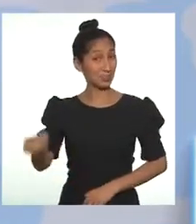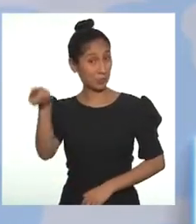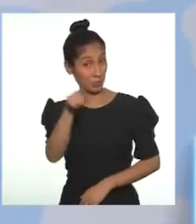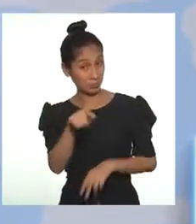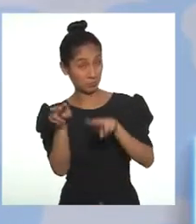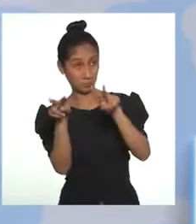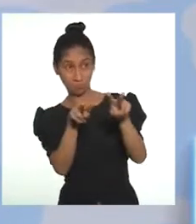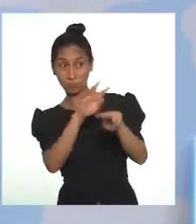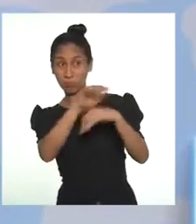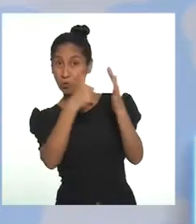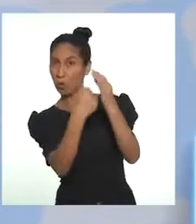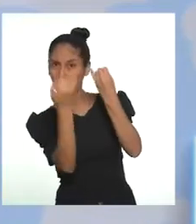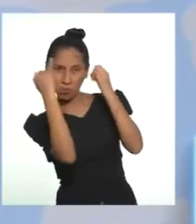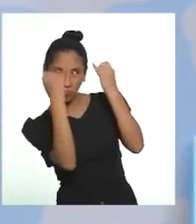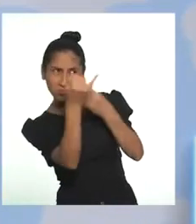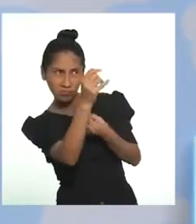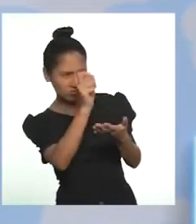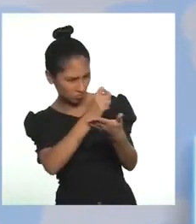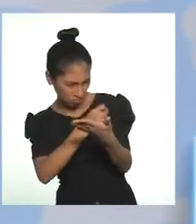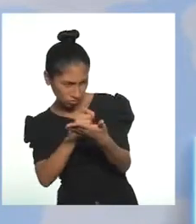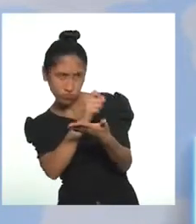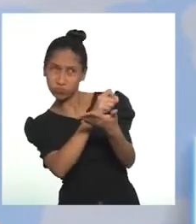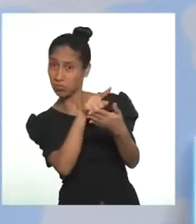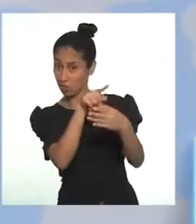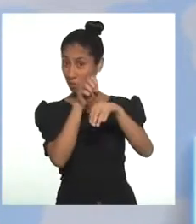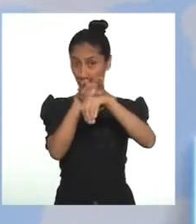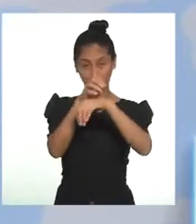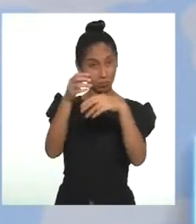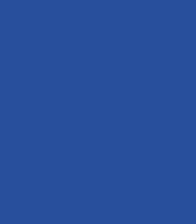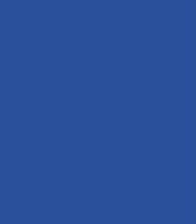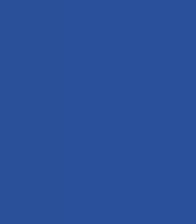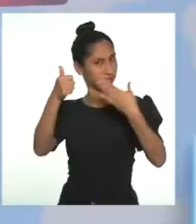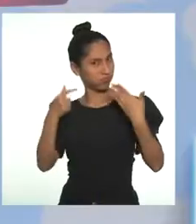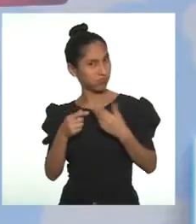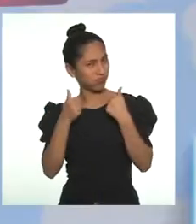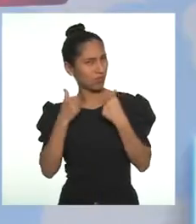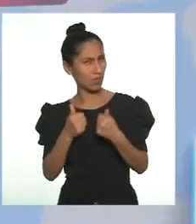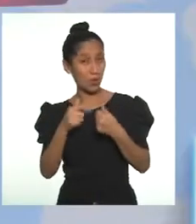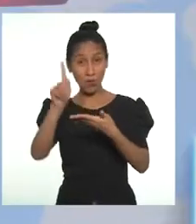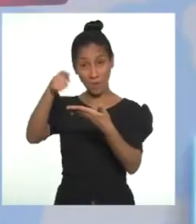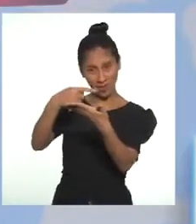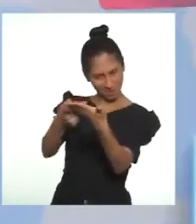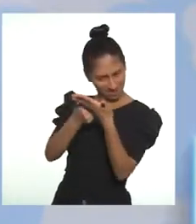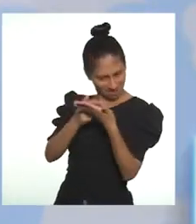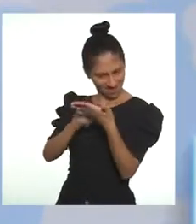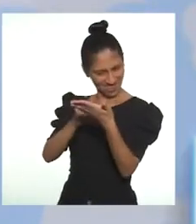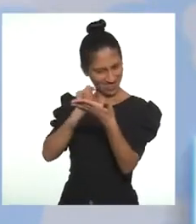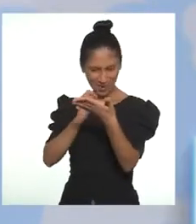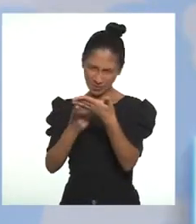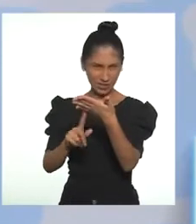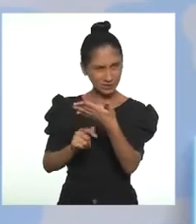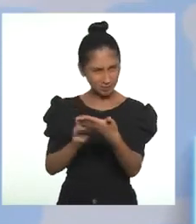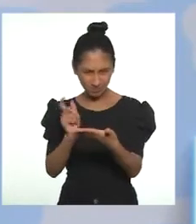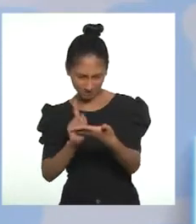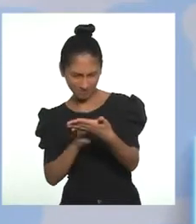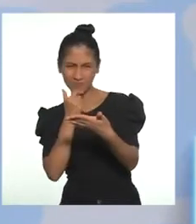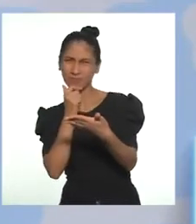máximo y he anotado varias de sus ideas. Además, dan consejos buenísimos. Un mensaje nuevo. A ver,